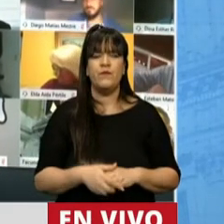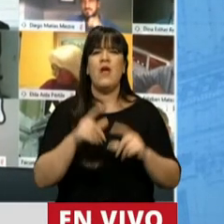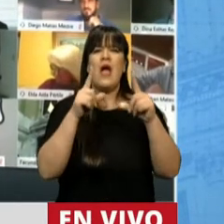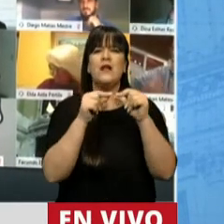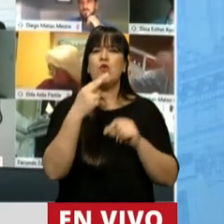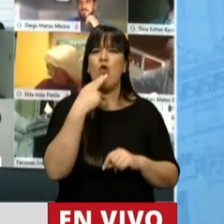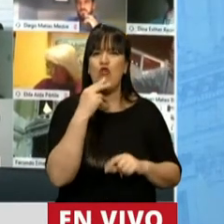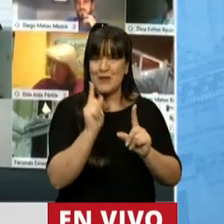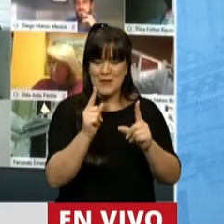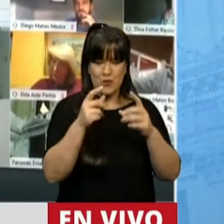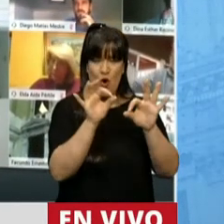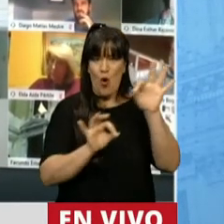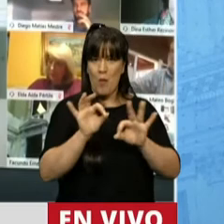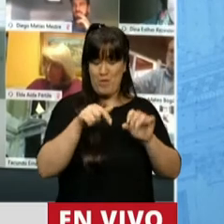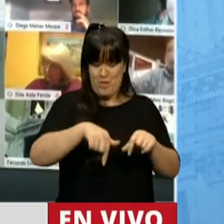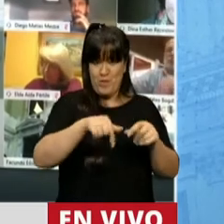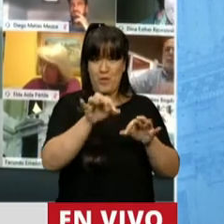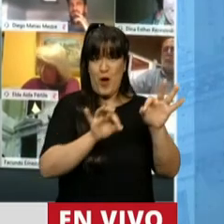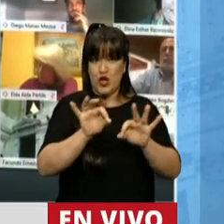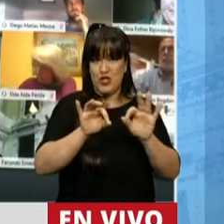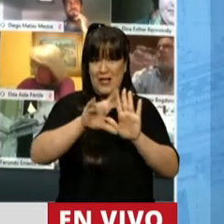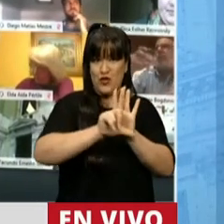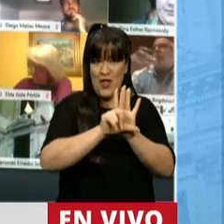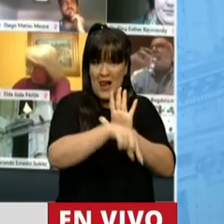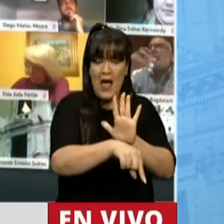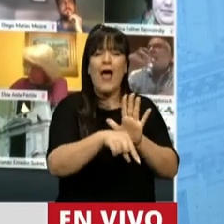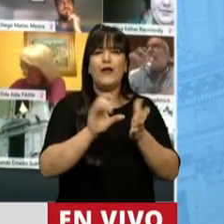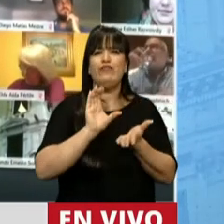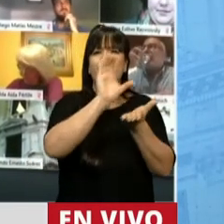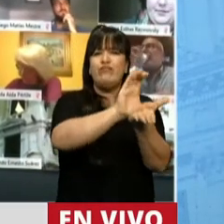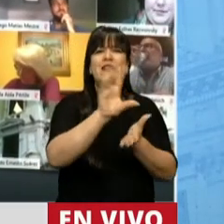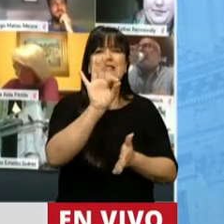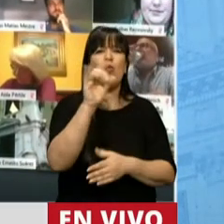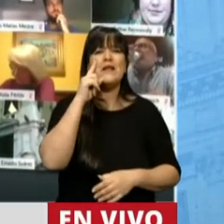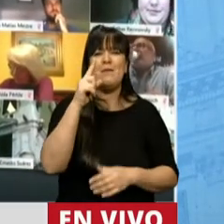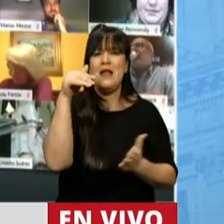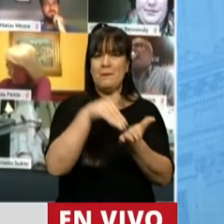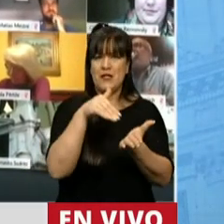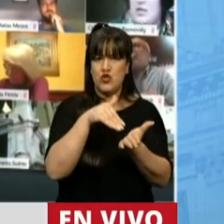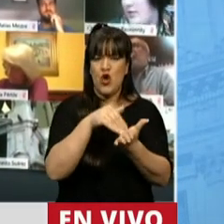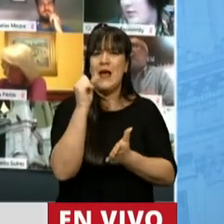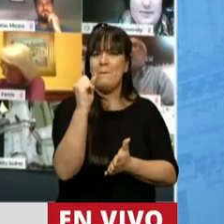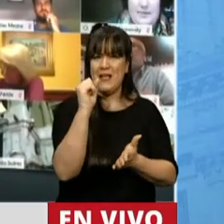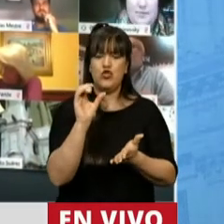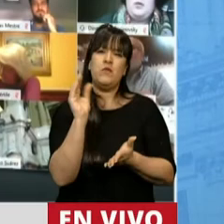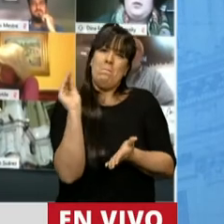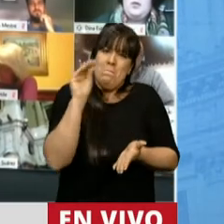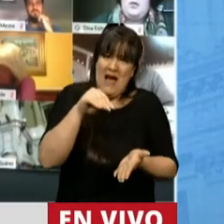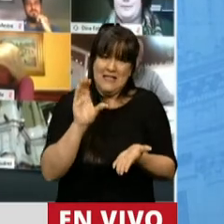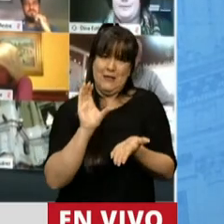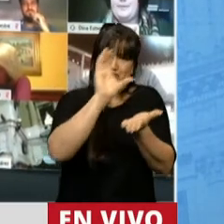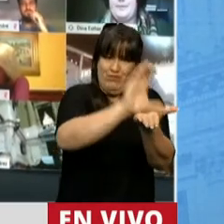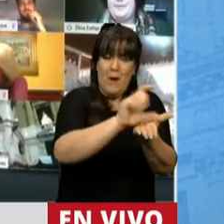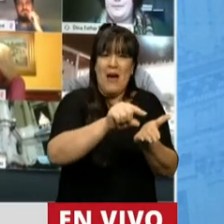artículo 11 de este proyecto de ley le asigna 50.000 millones de pesos adicionales a este